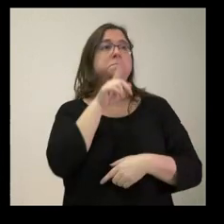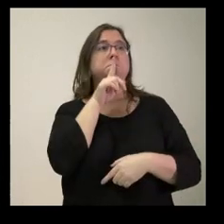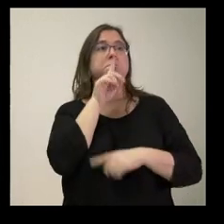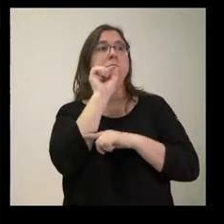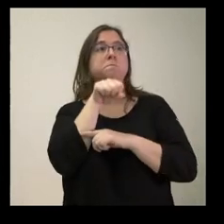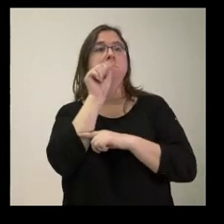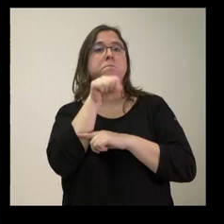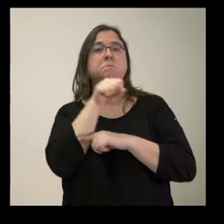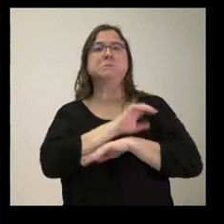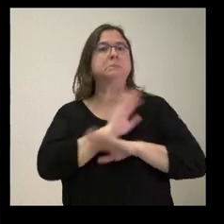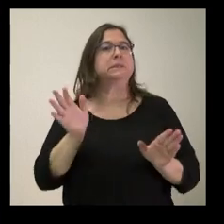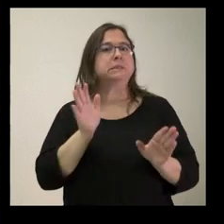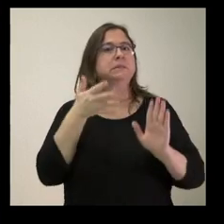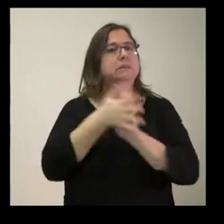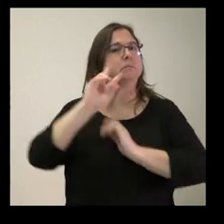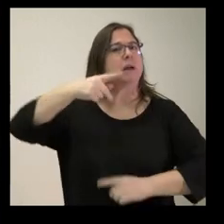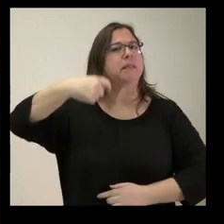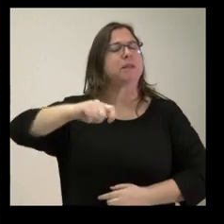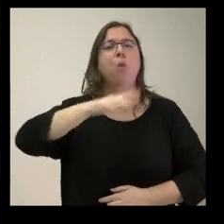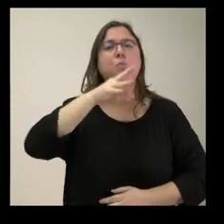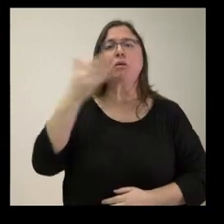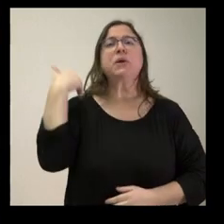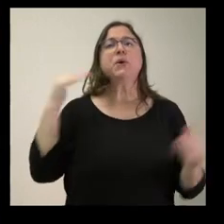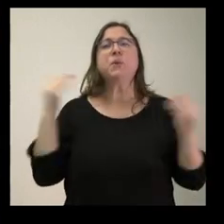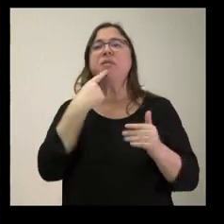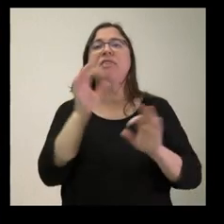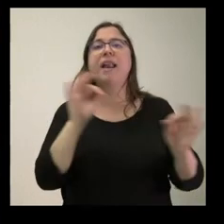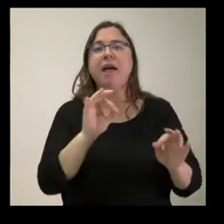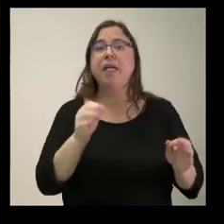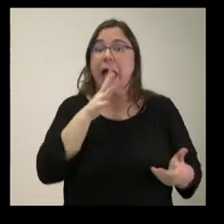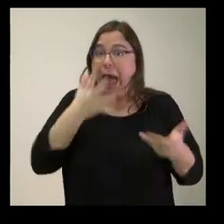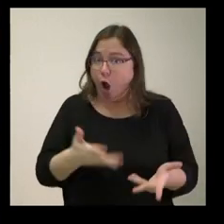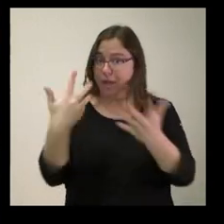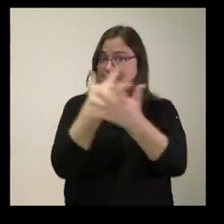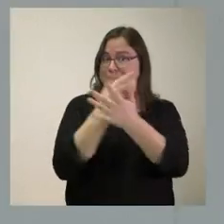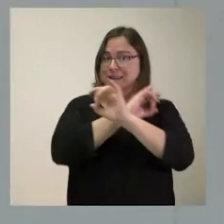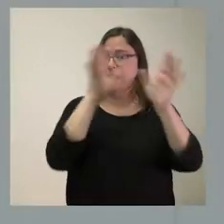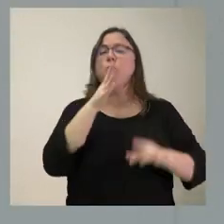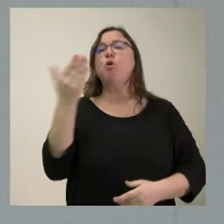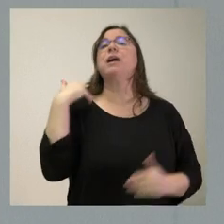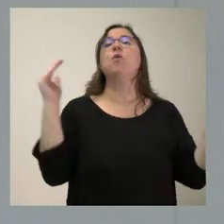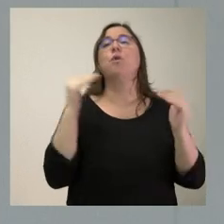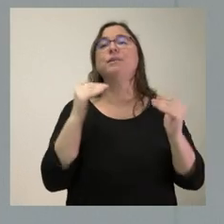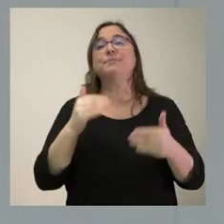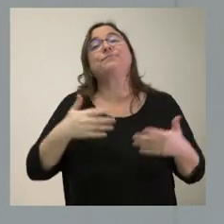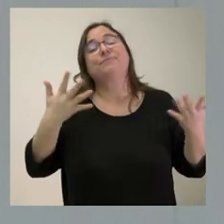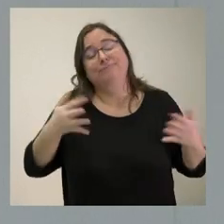explicando el vicepresidente. No sé por qué no hizo lo contrario, lo que está haciendo ahora, precisamente. Siempre las cosas se pueden hacer mejor y,